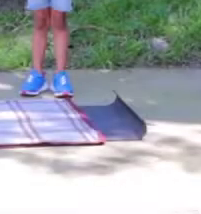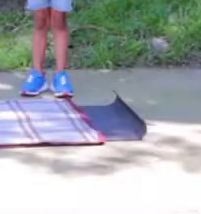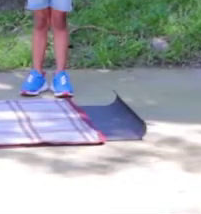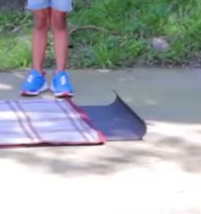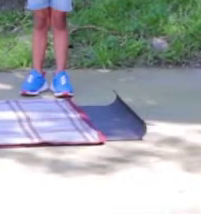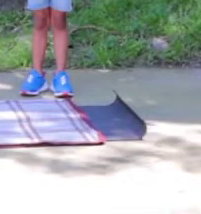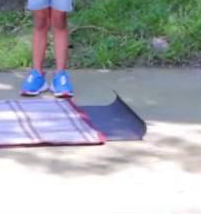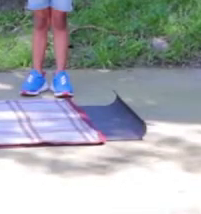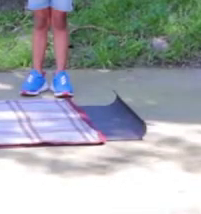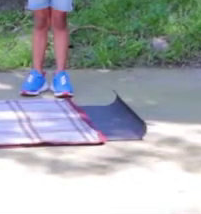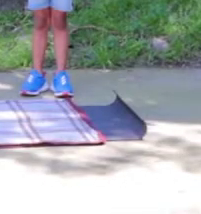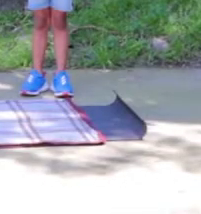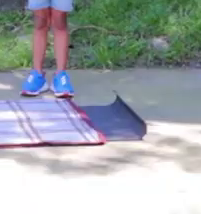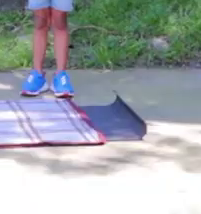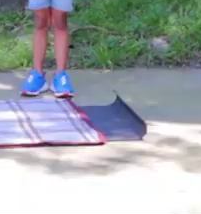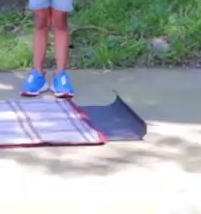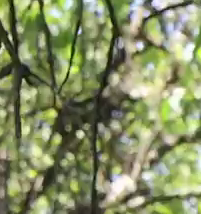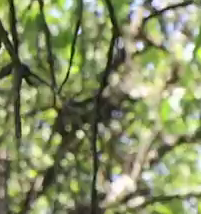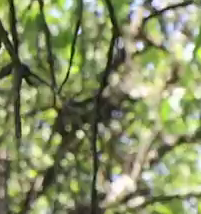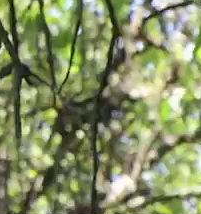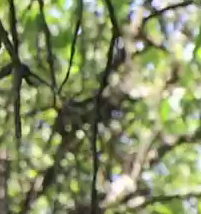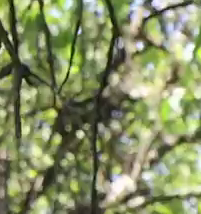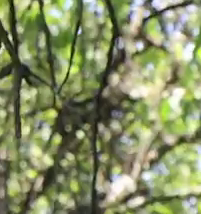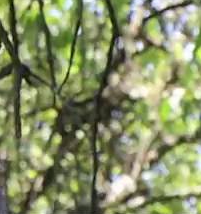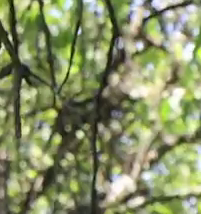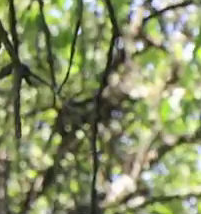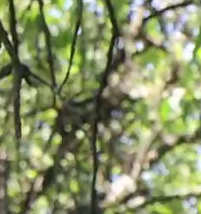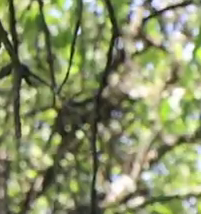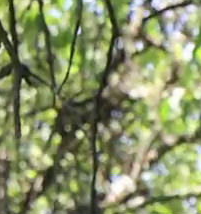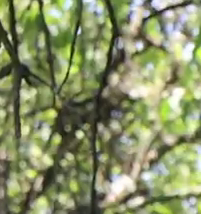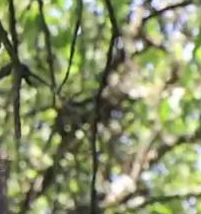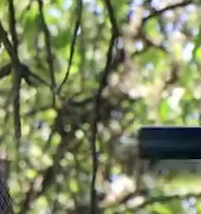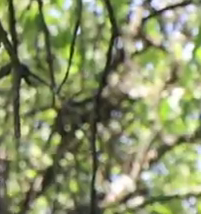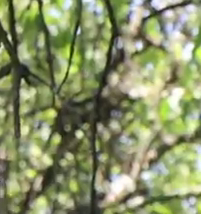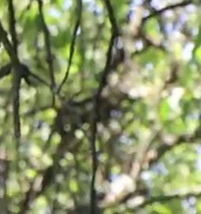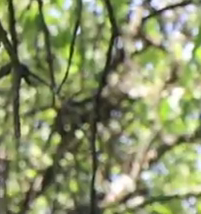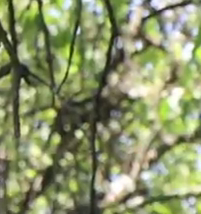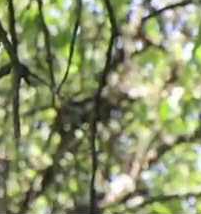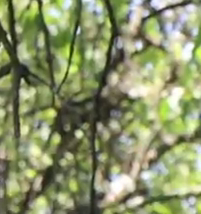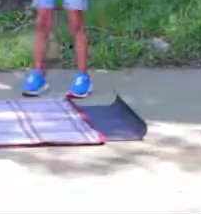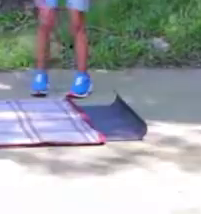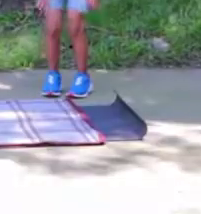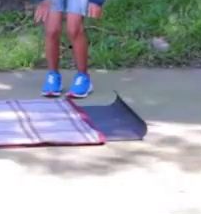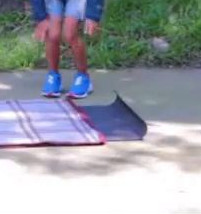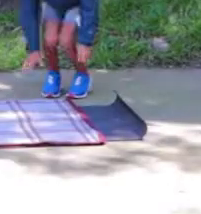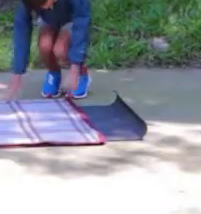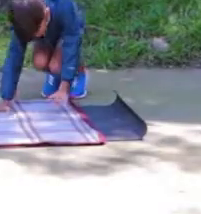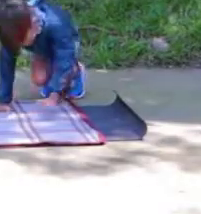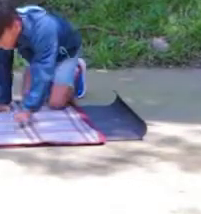Ahora, el siguiente ejercicio vamos a trabajar lumbares. Lo que vamos a hacer, nos vamos a acostar boca abajo.